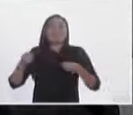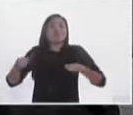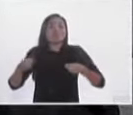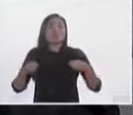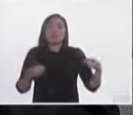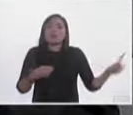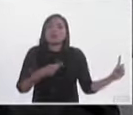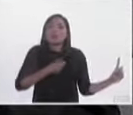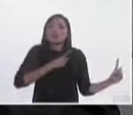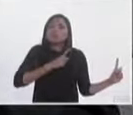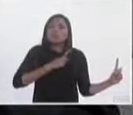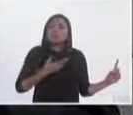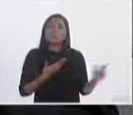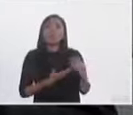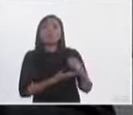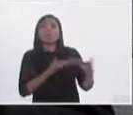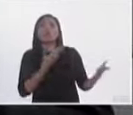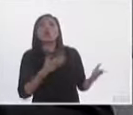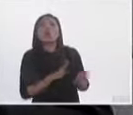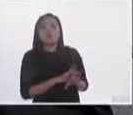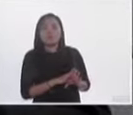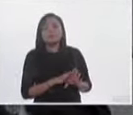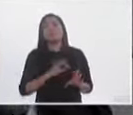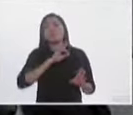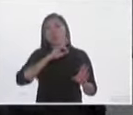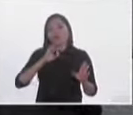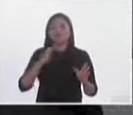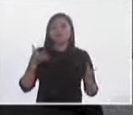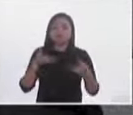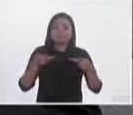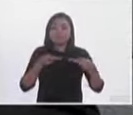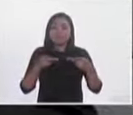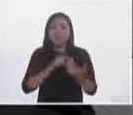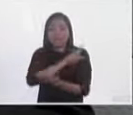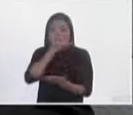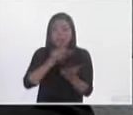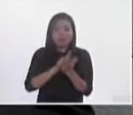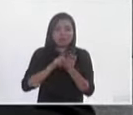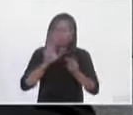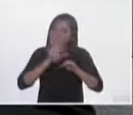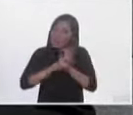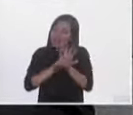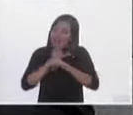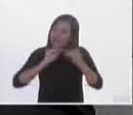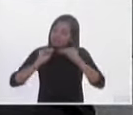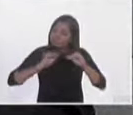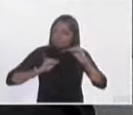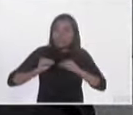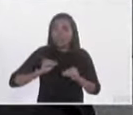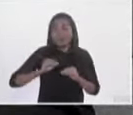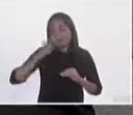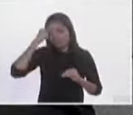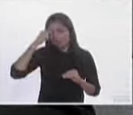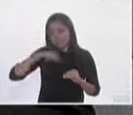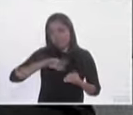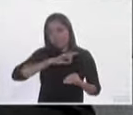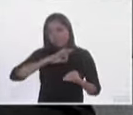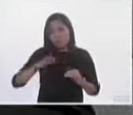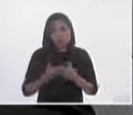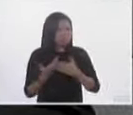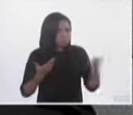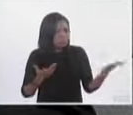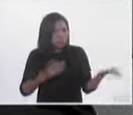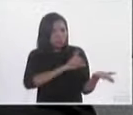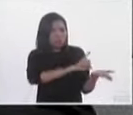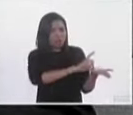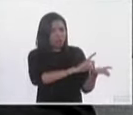bien señalas, promovimos una iniciativa el 21 de abril para efecto de modificar la ley orgánica del Poder Legislativo con el objeto de darle plenitud de derechos y